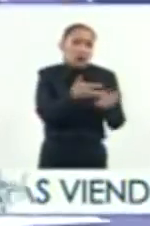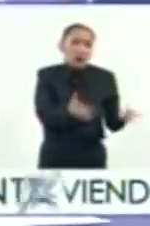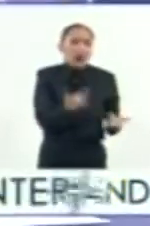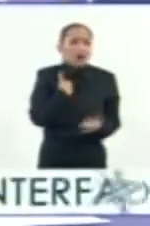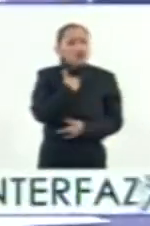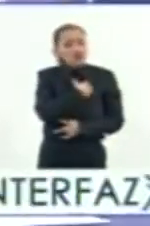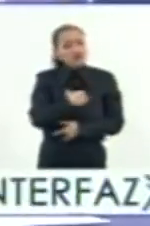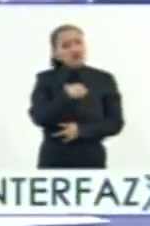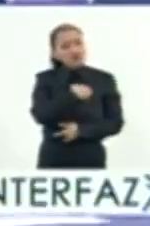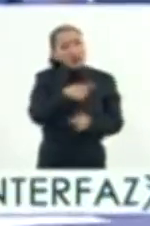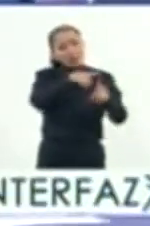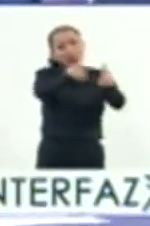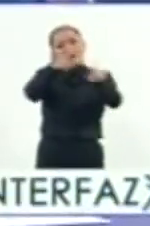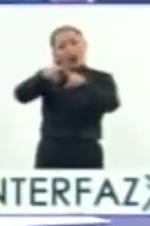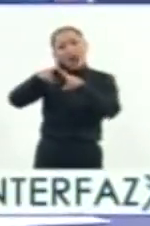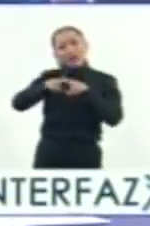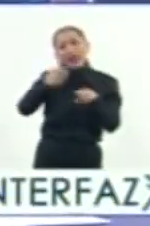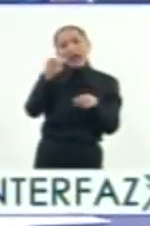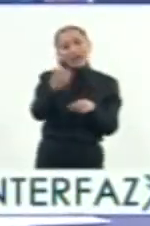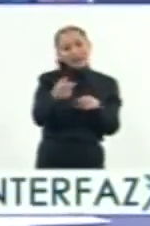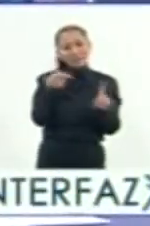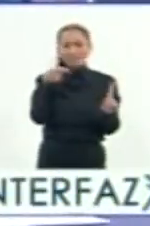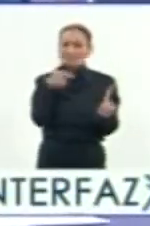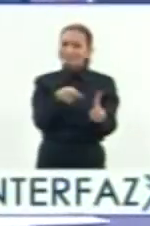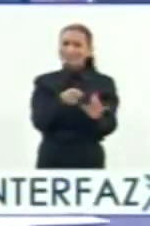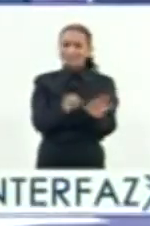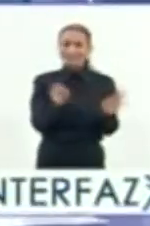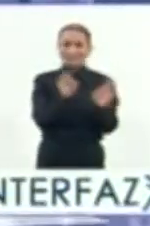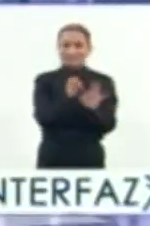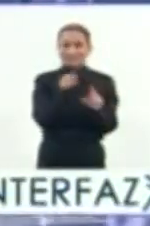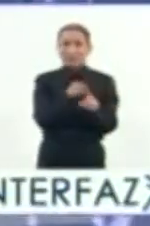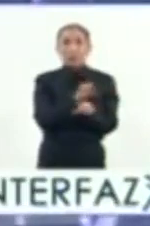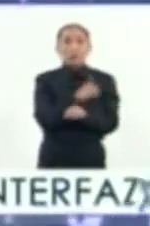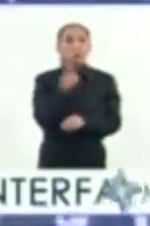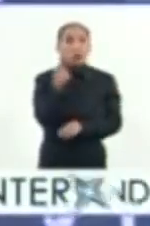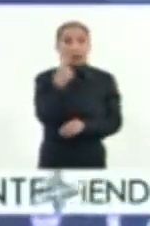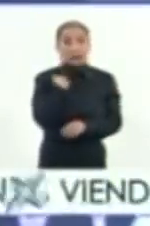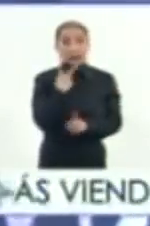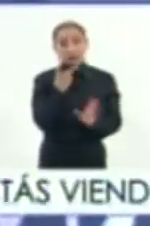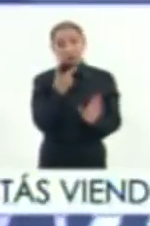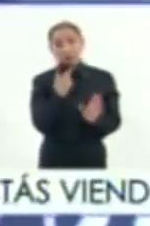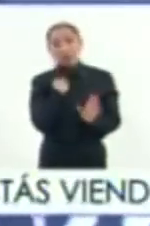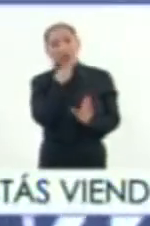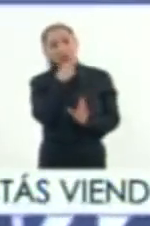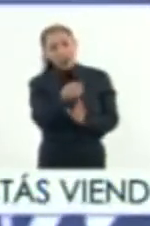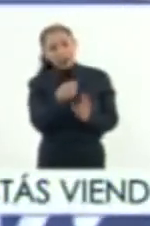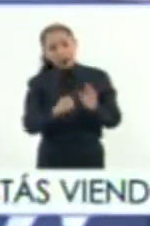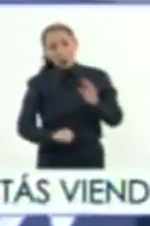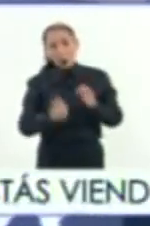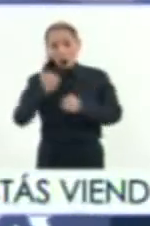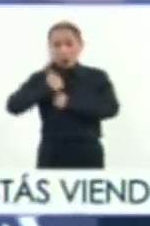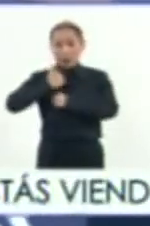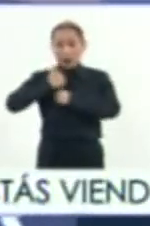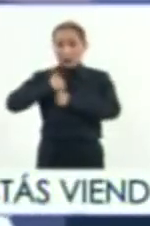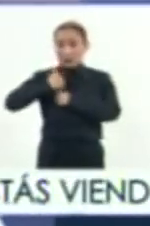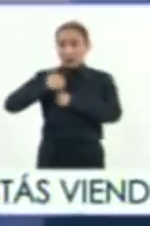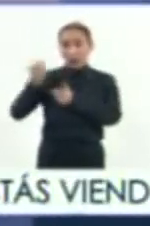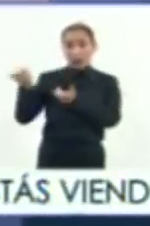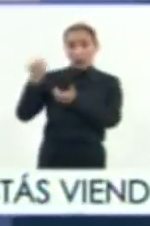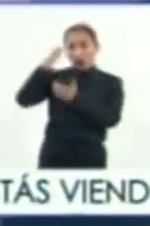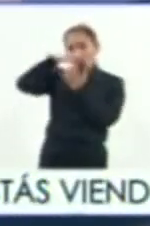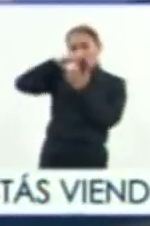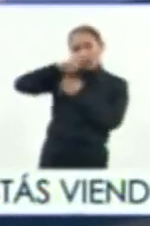regocijarnos en la diversidad. Creo que este es un punto importante, porque si sí decimos la columna militar de Cortés,